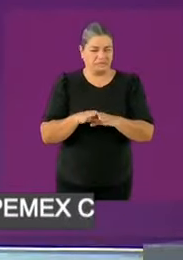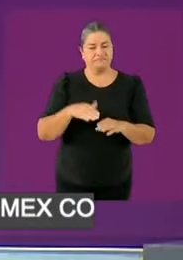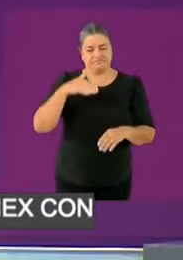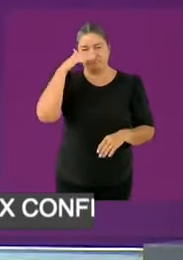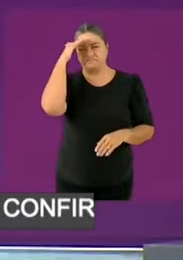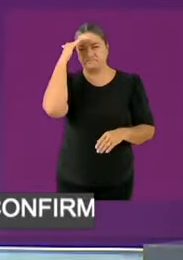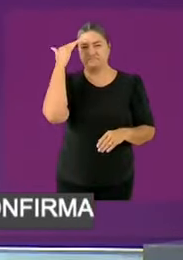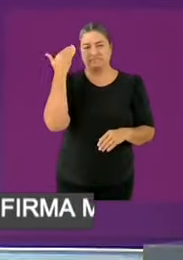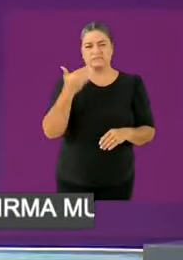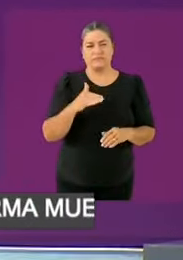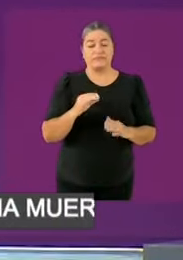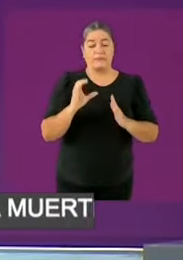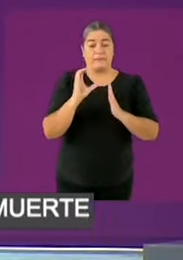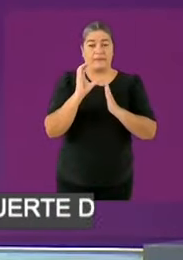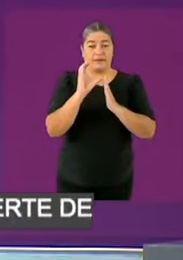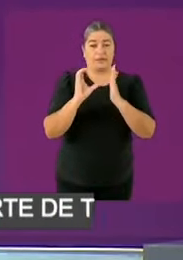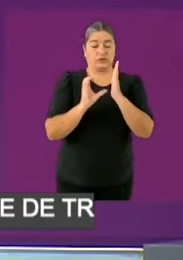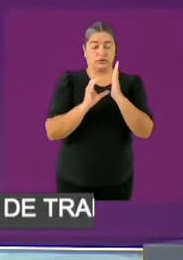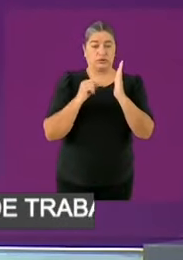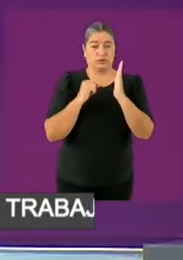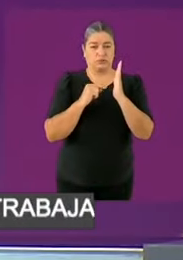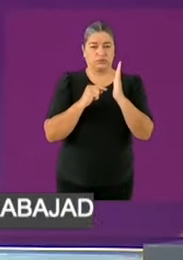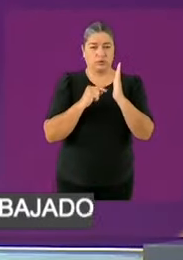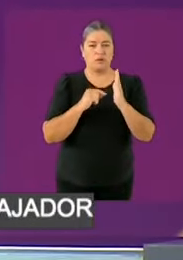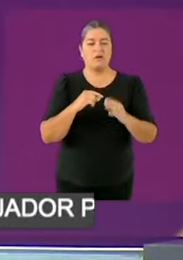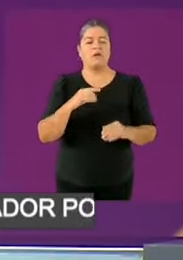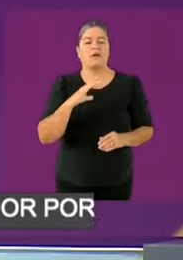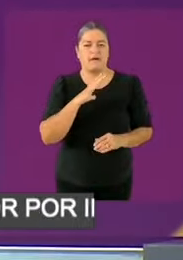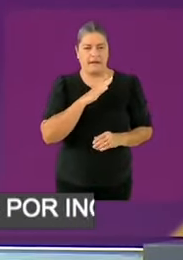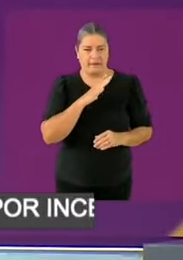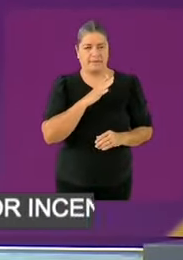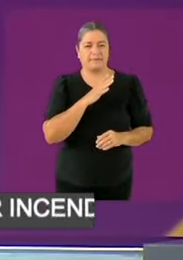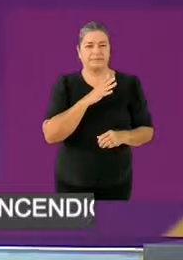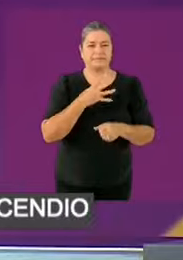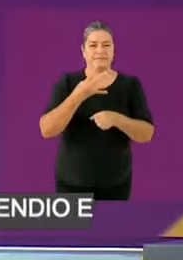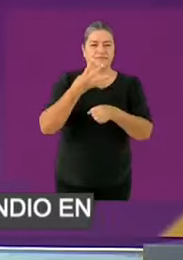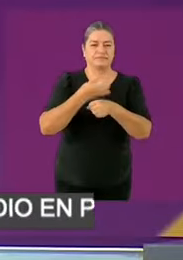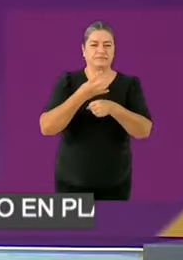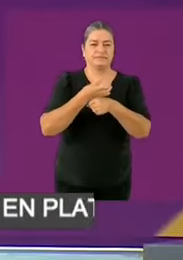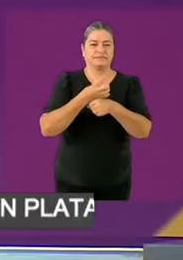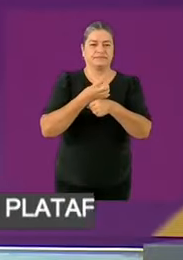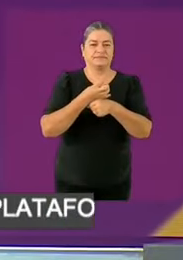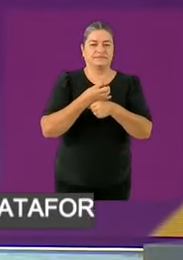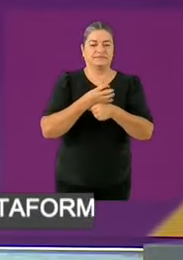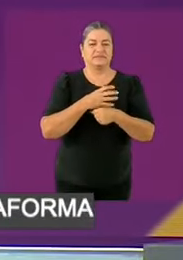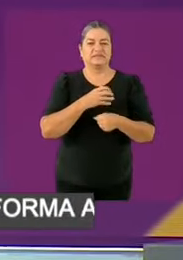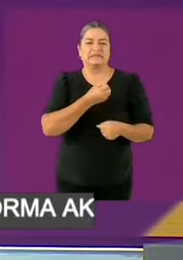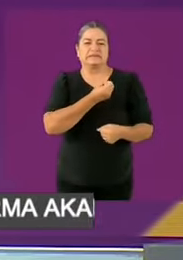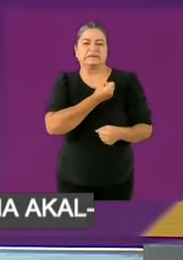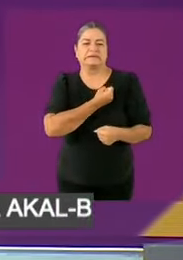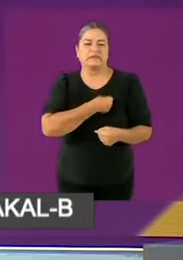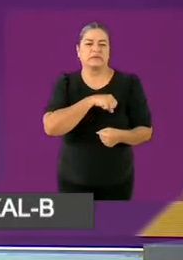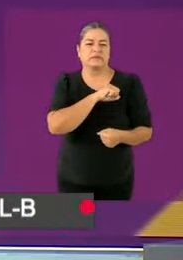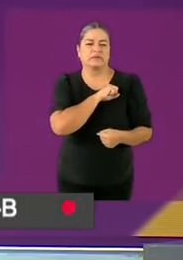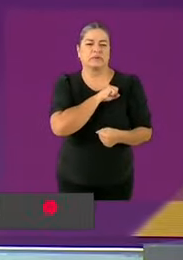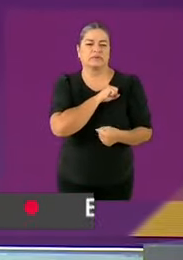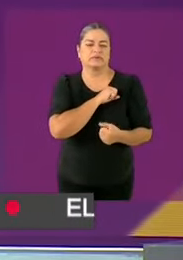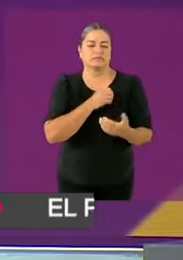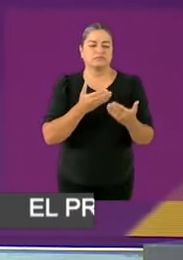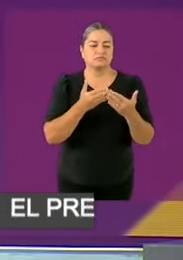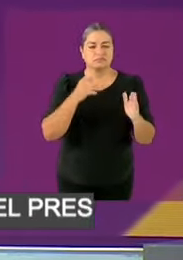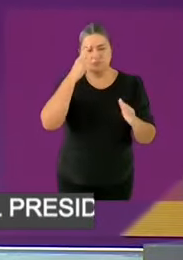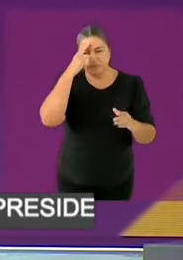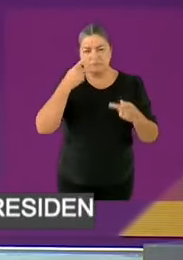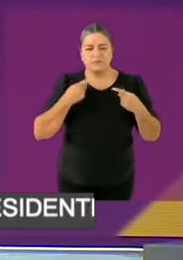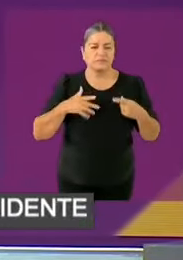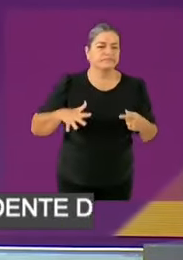Constitucional el Sistema Nacional de Salud Pública para el Bienestar, que está constituido por el IMSS, por el Issste y